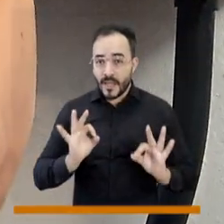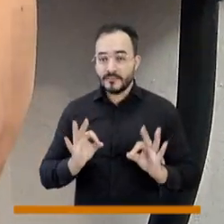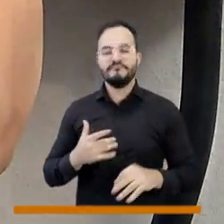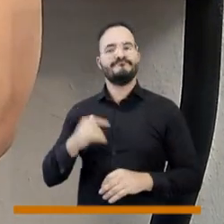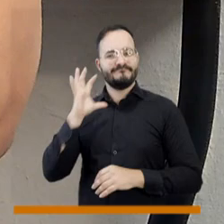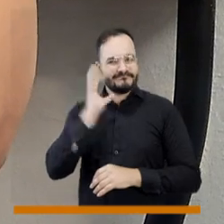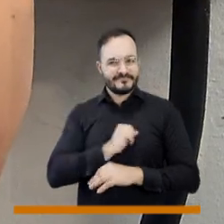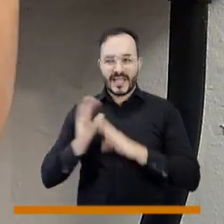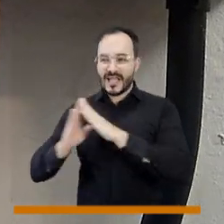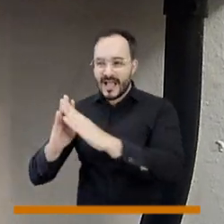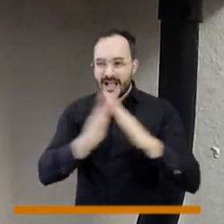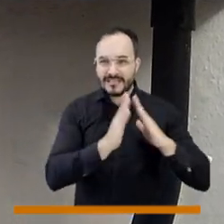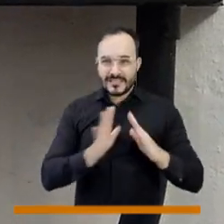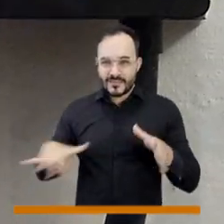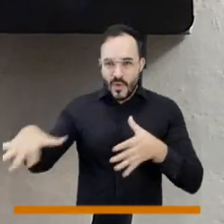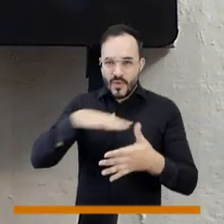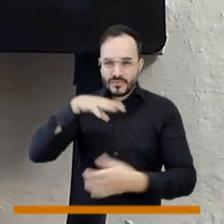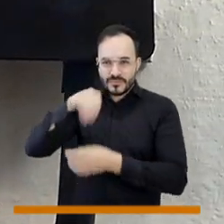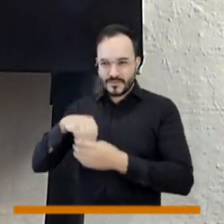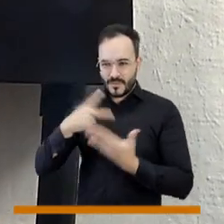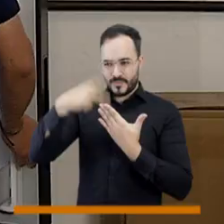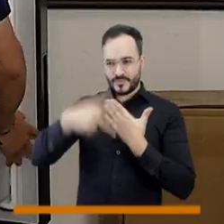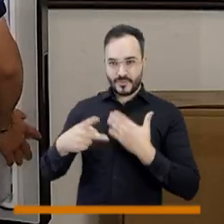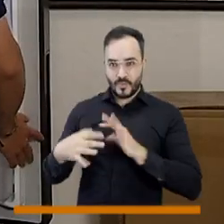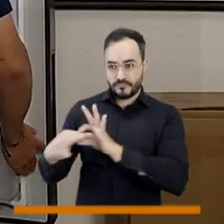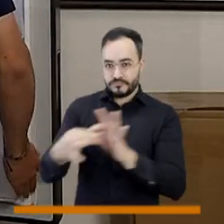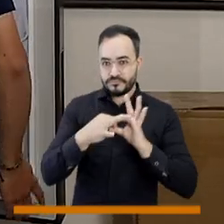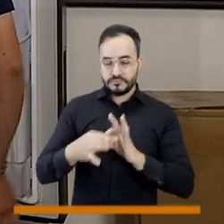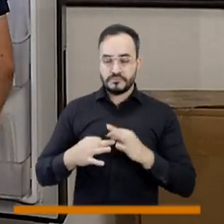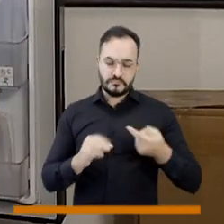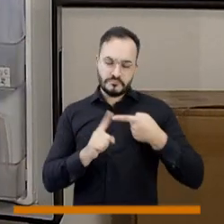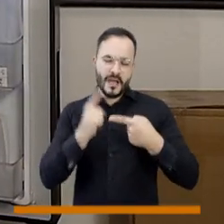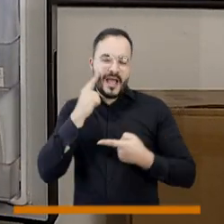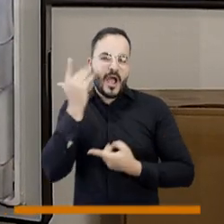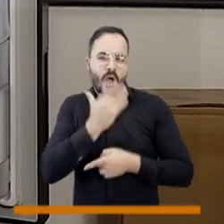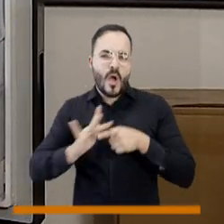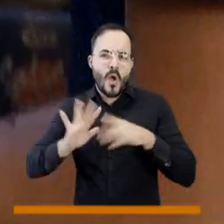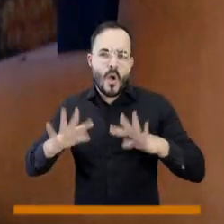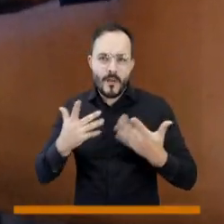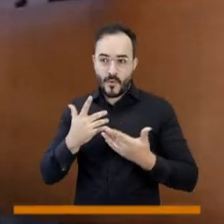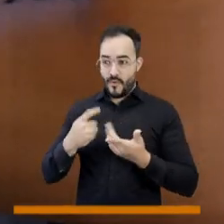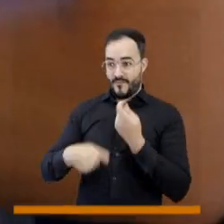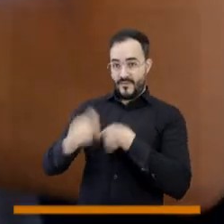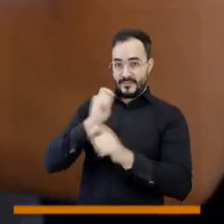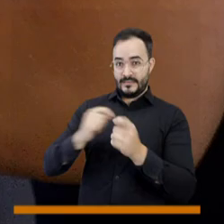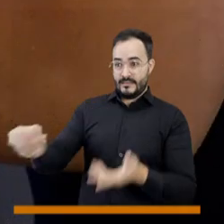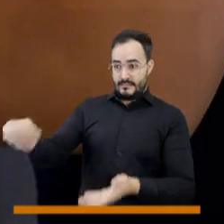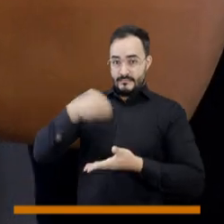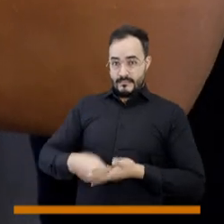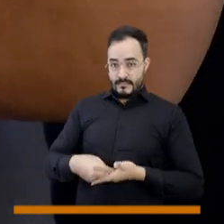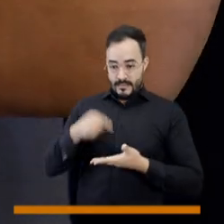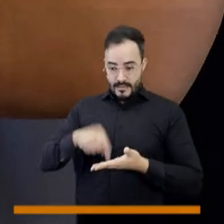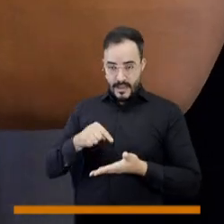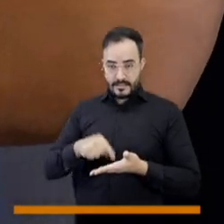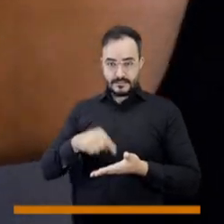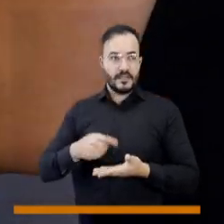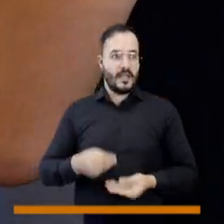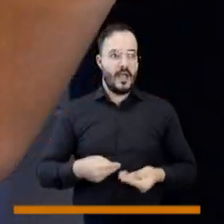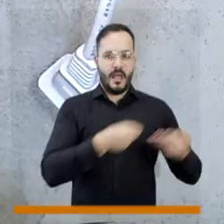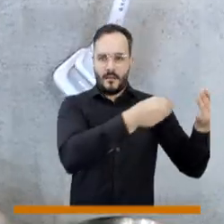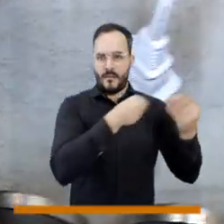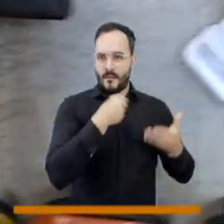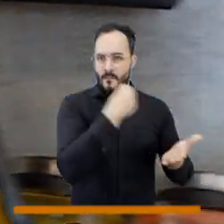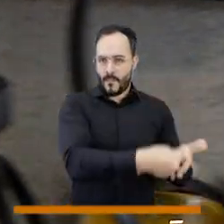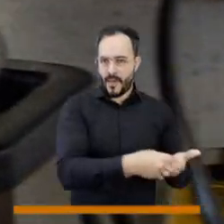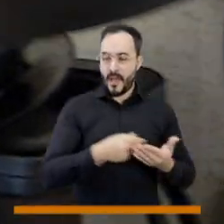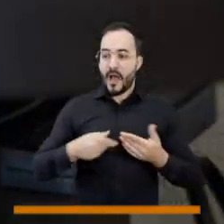vecinos que hacen parte del proyecto es vender esa energía para repartir esos ingresos entre los vecinos. esos ingresos